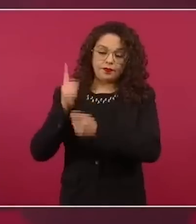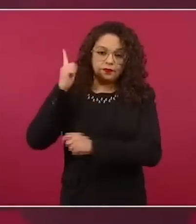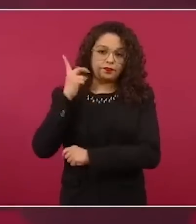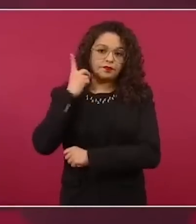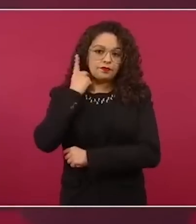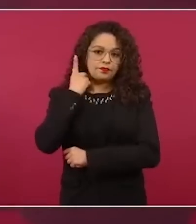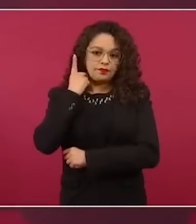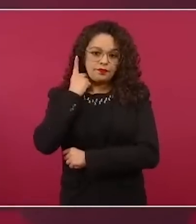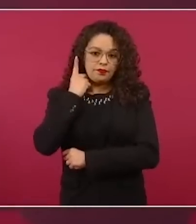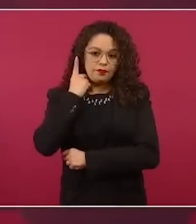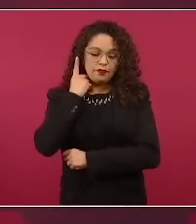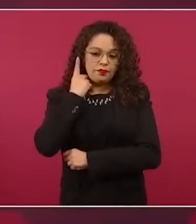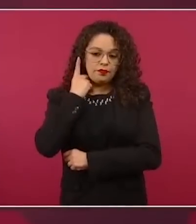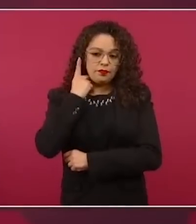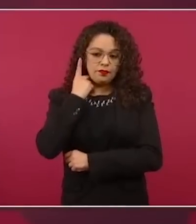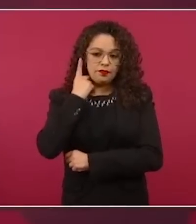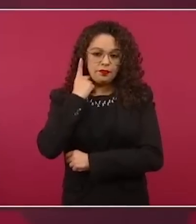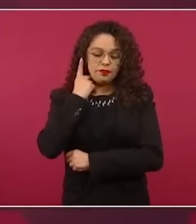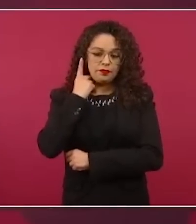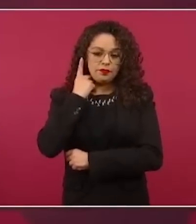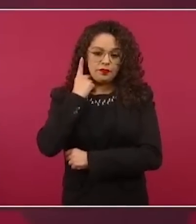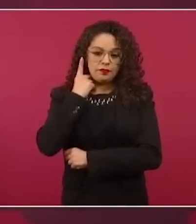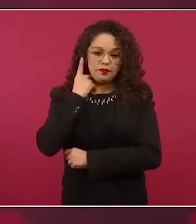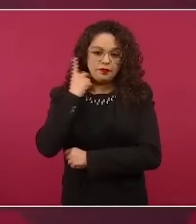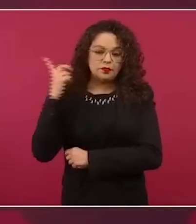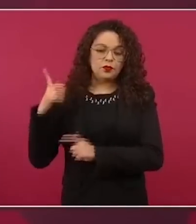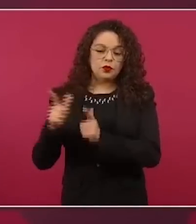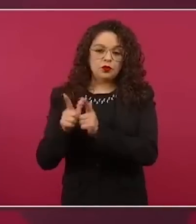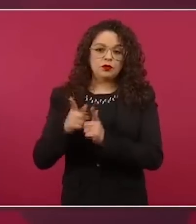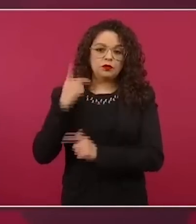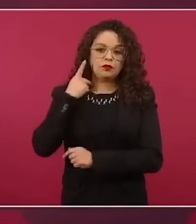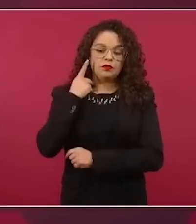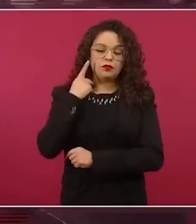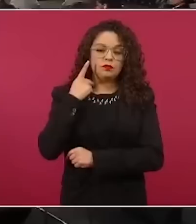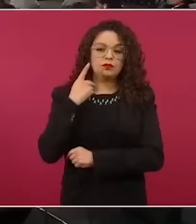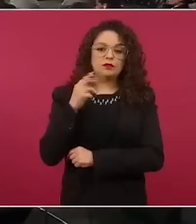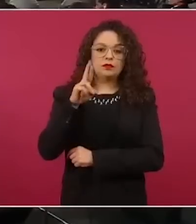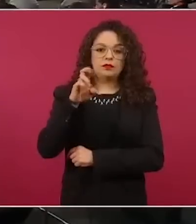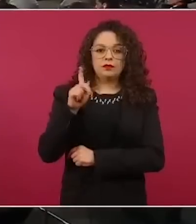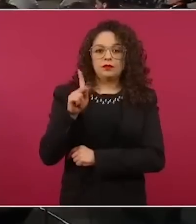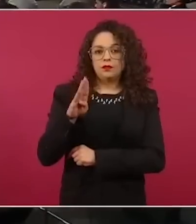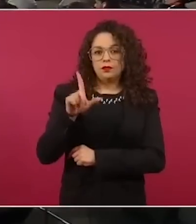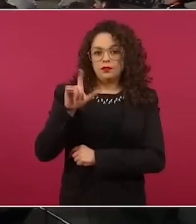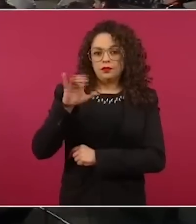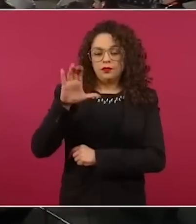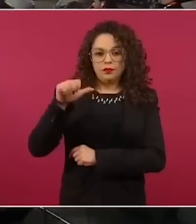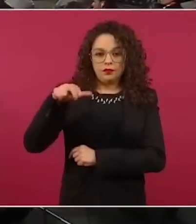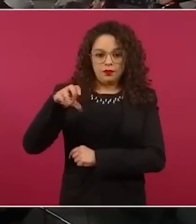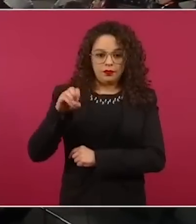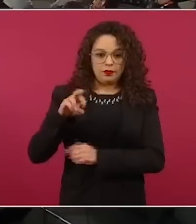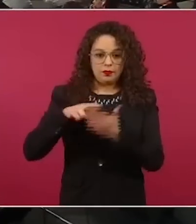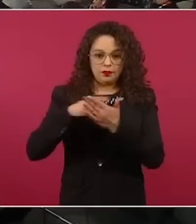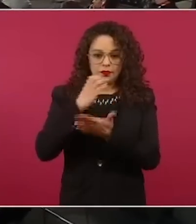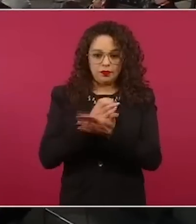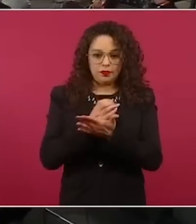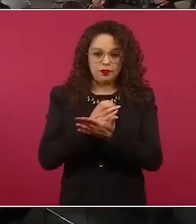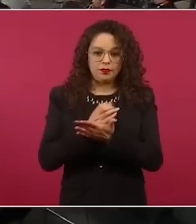en este caso del Partido Republicano, es esto.